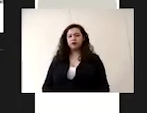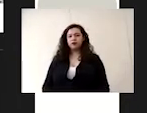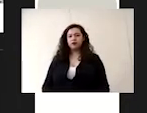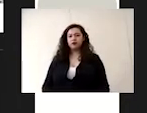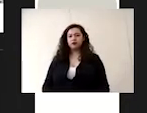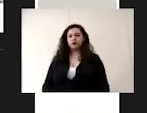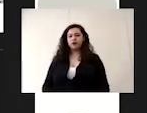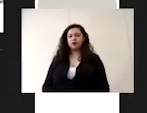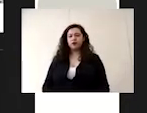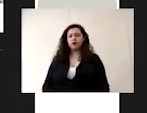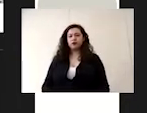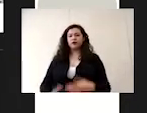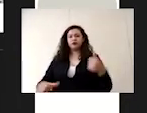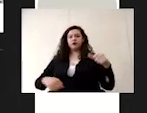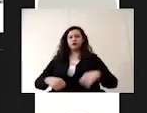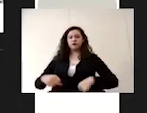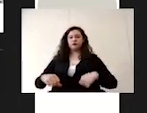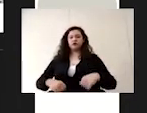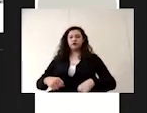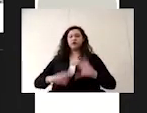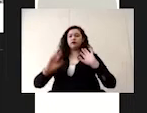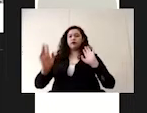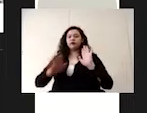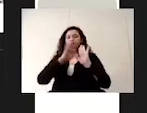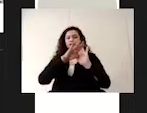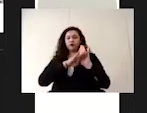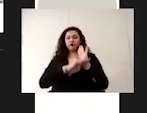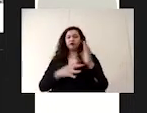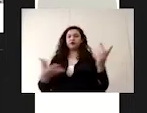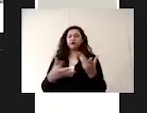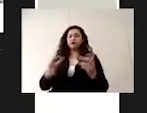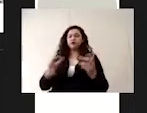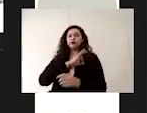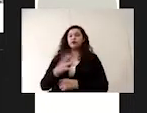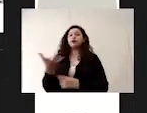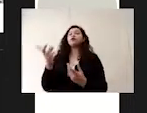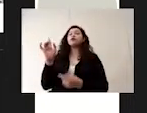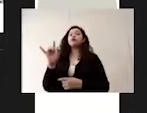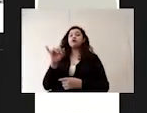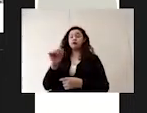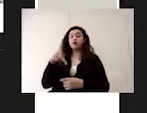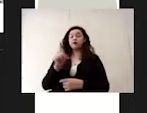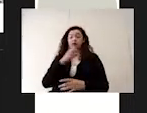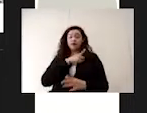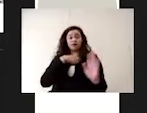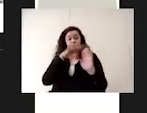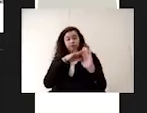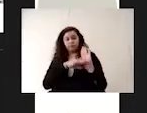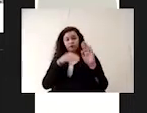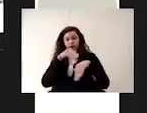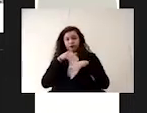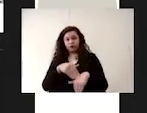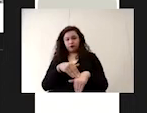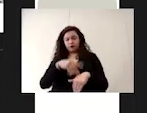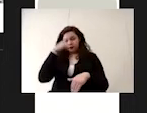Bueno, las actividades previstas podrán realizarse siempre y cuando cumplan con los lineamientos y medidas